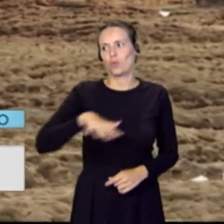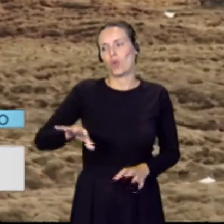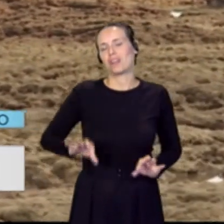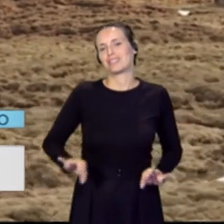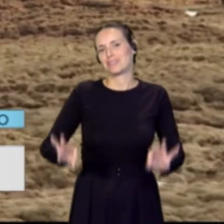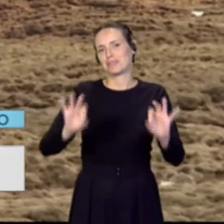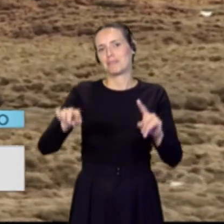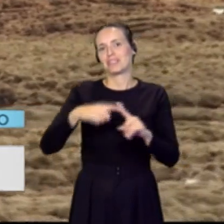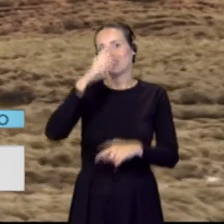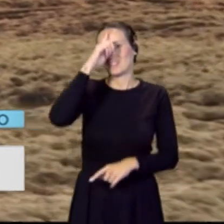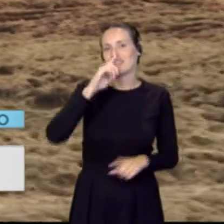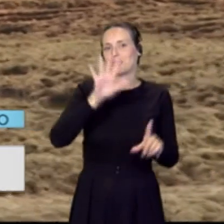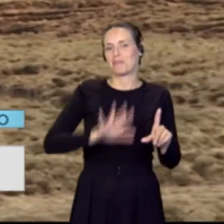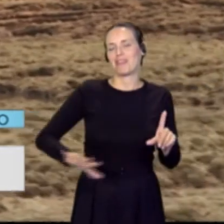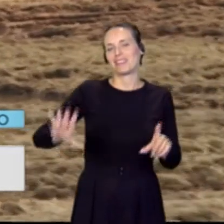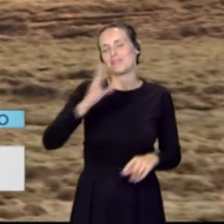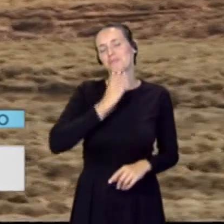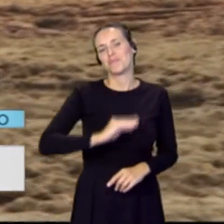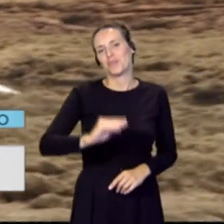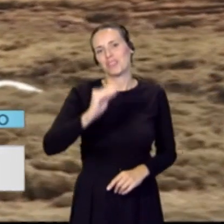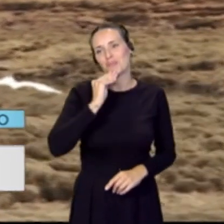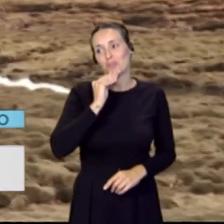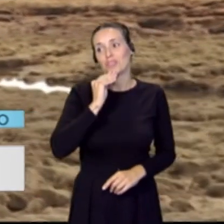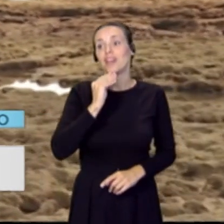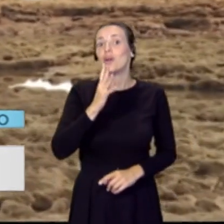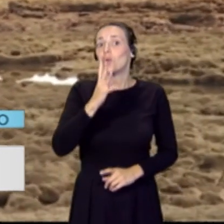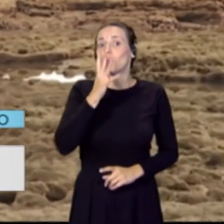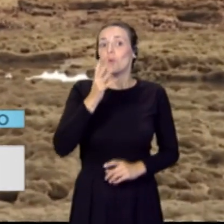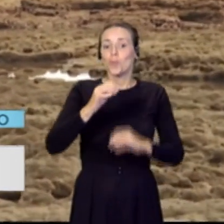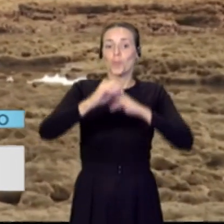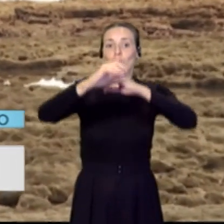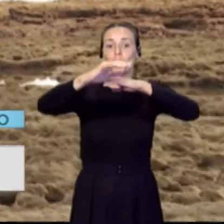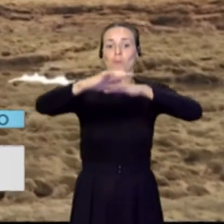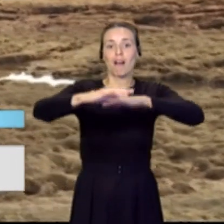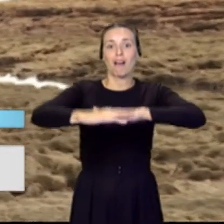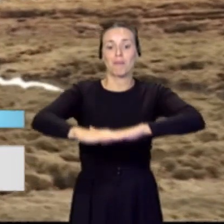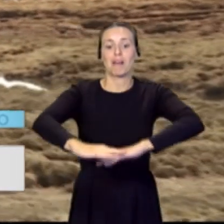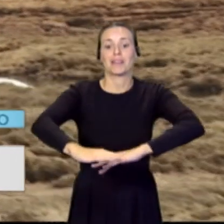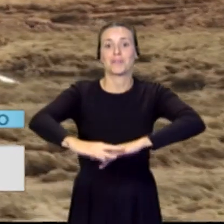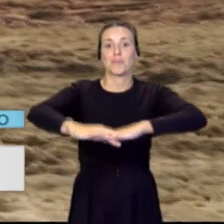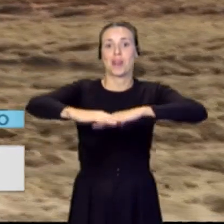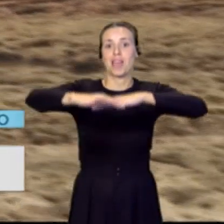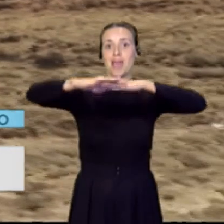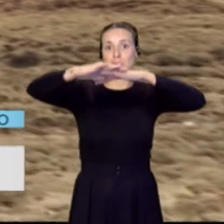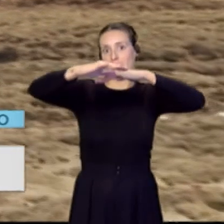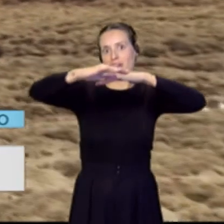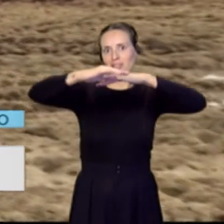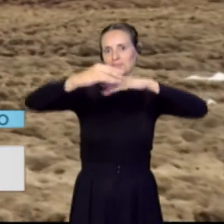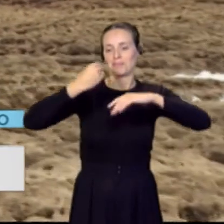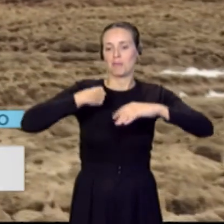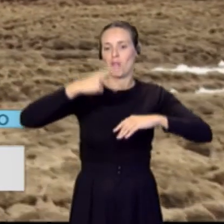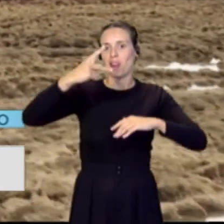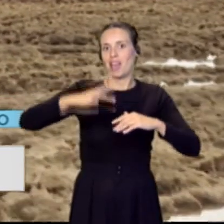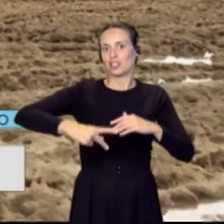hermosas, porque de hecho, la bajamar, la diferencia entre la bajamar y la pleamar, entre la marea alta y la marea baja,